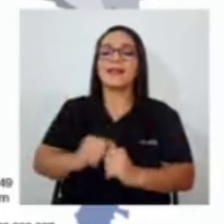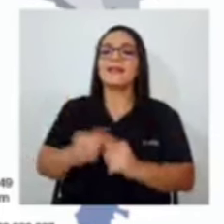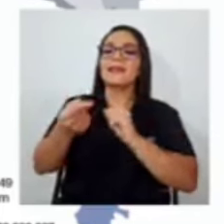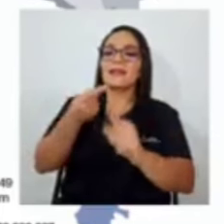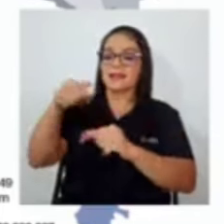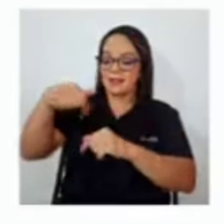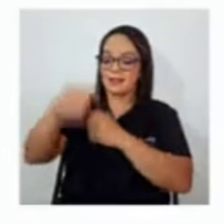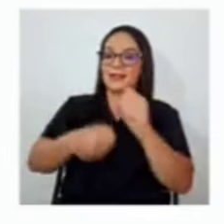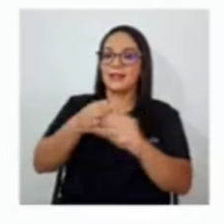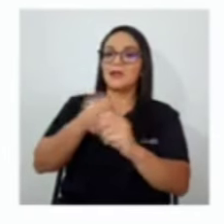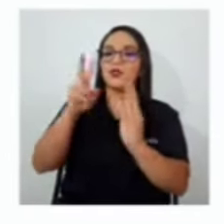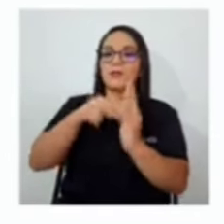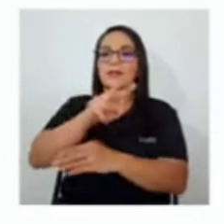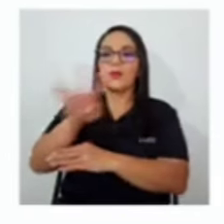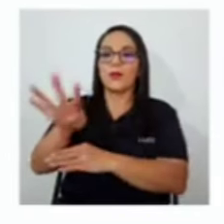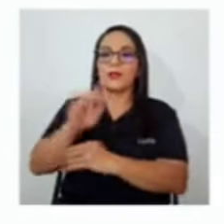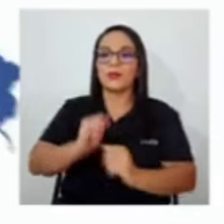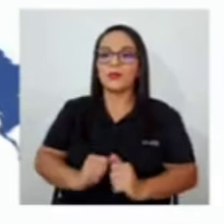2024.